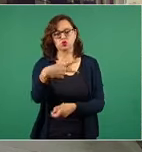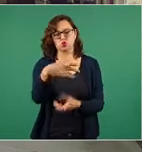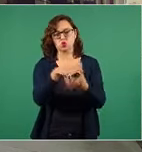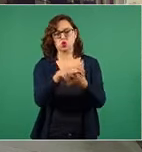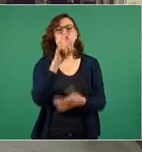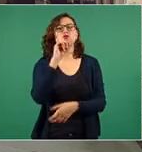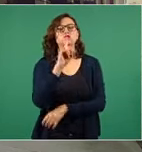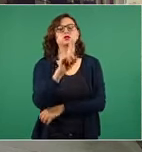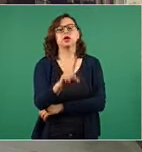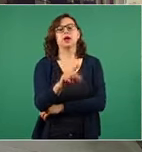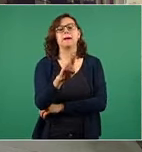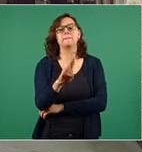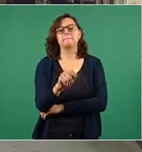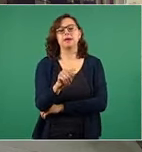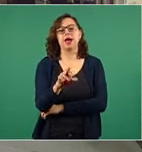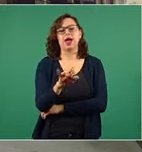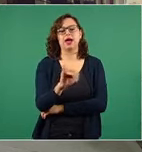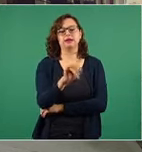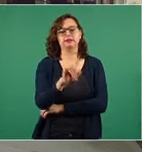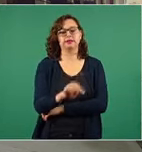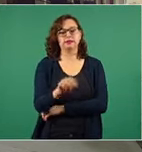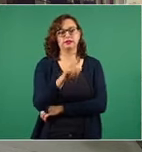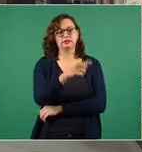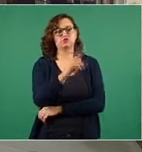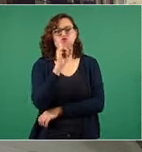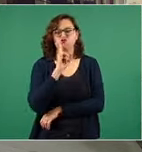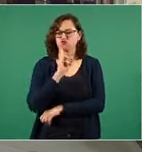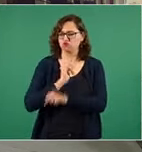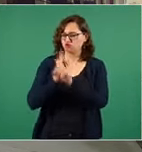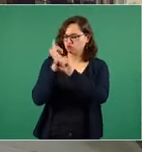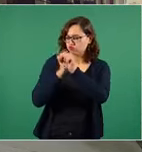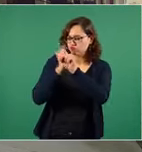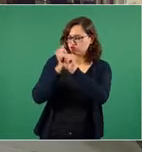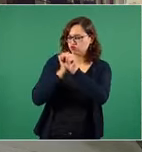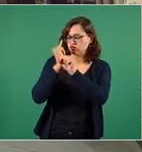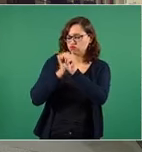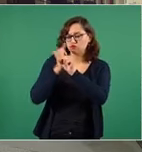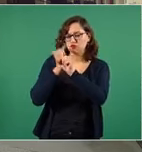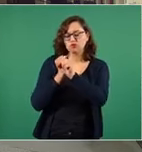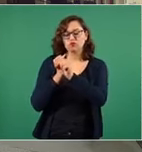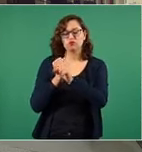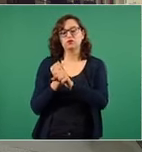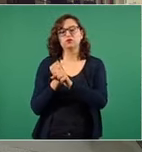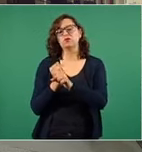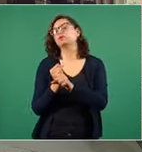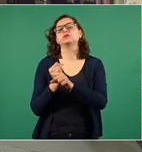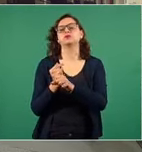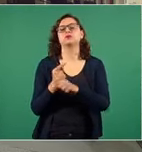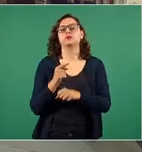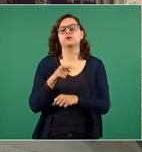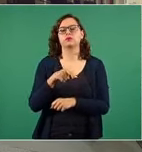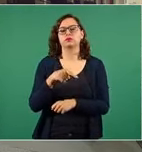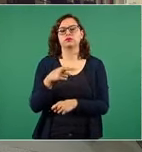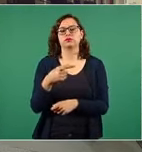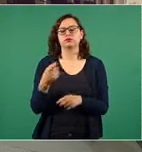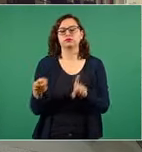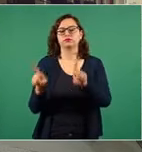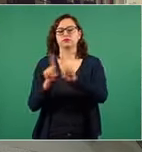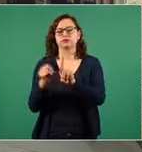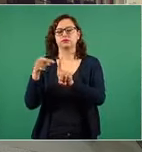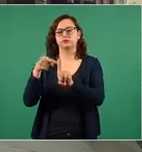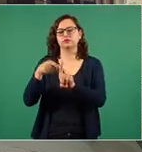este demócrata, libertador y discípulo del entonces presidente de la República, Francisco y Madero.